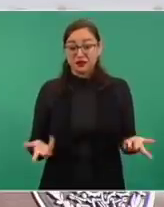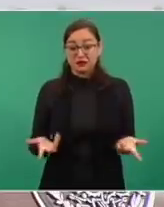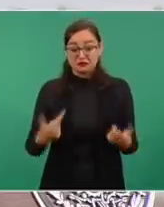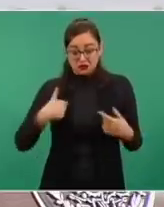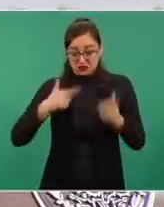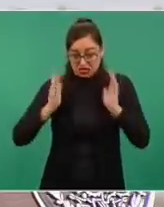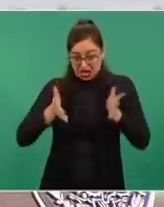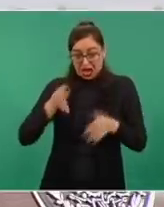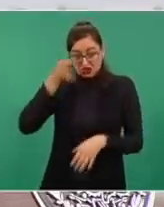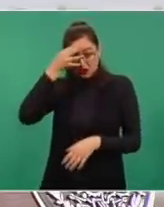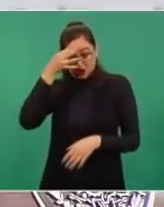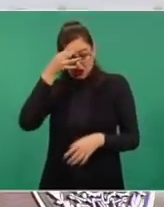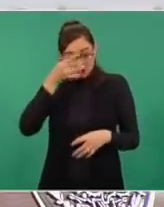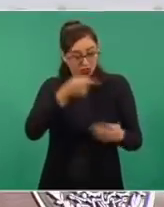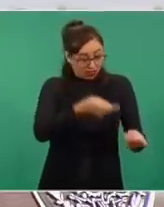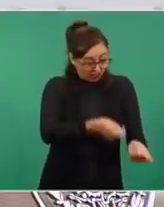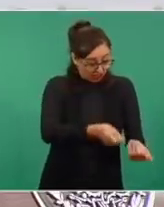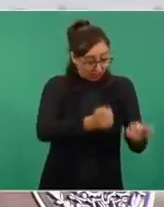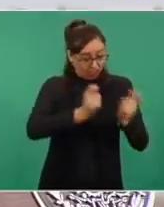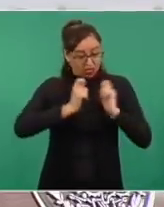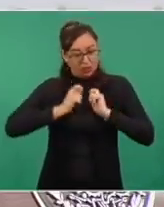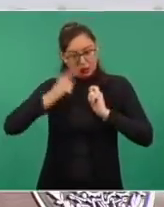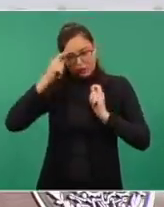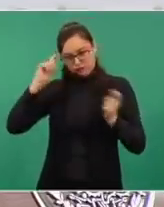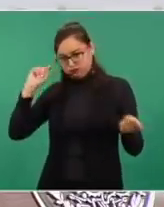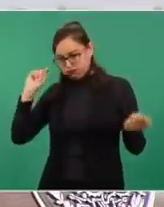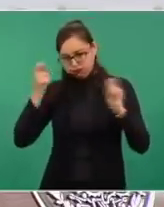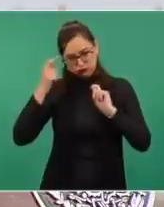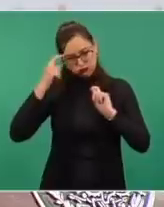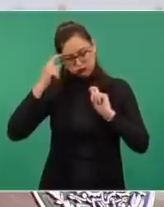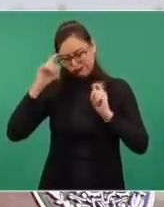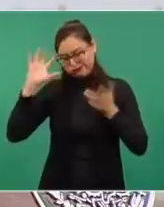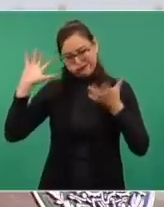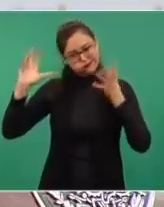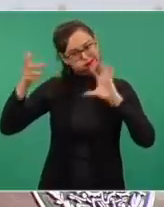tontos los vuelve locos.